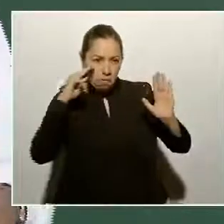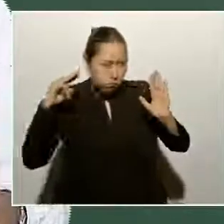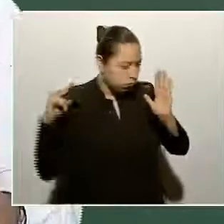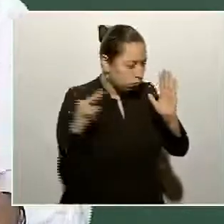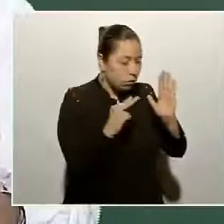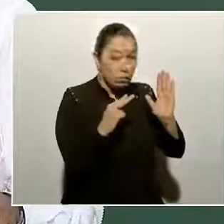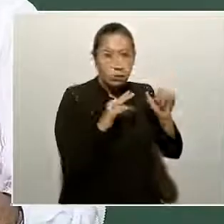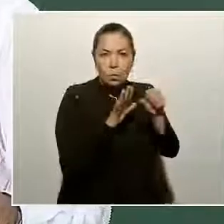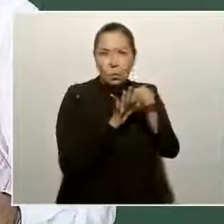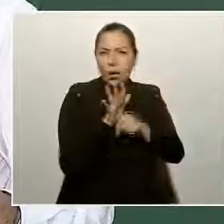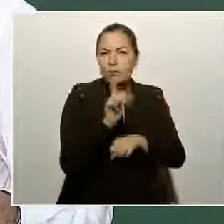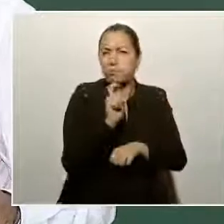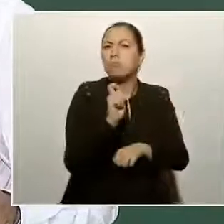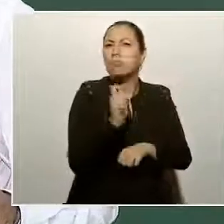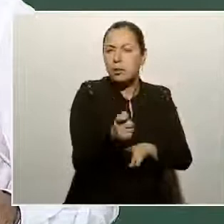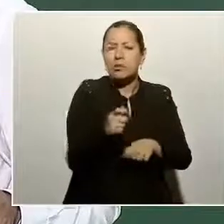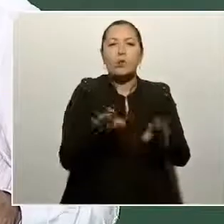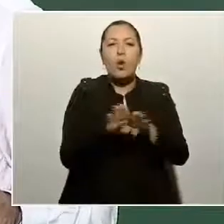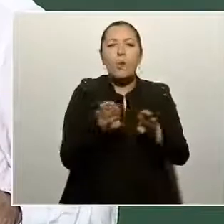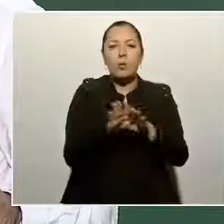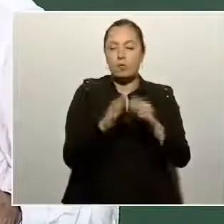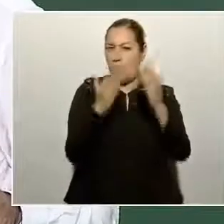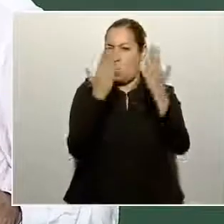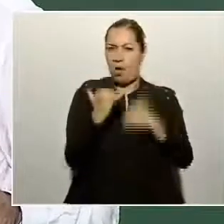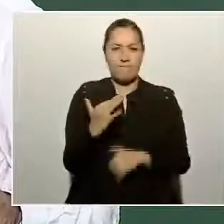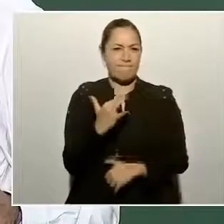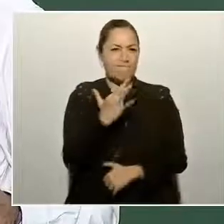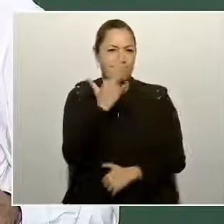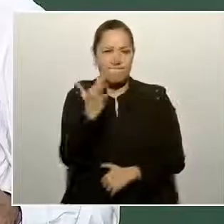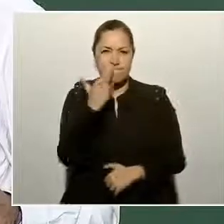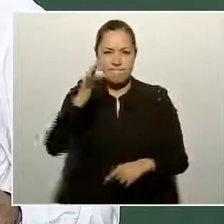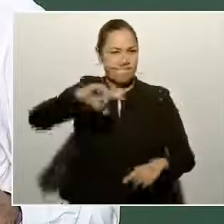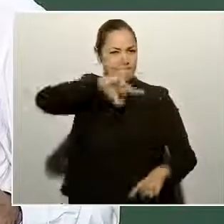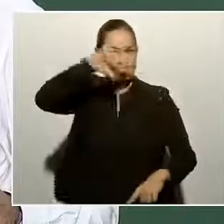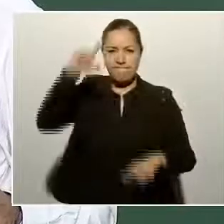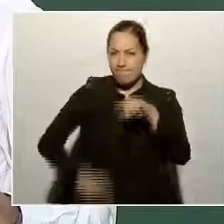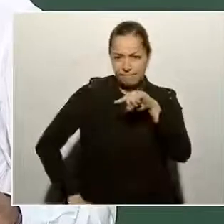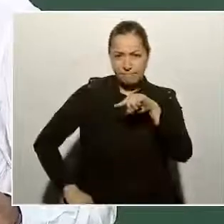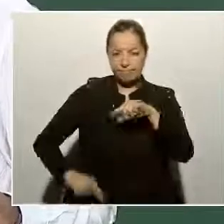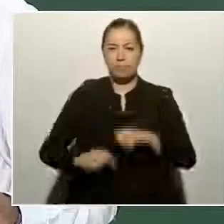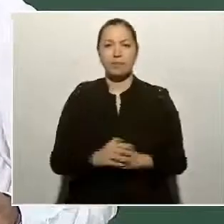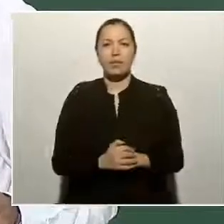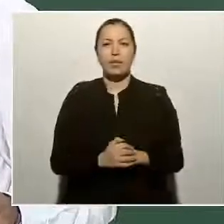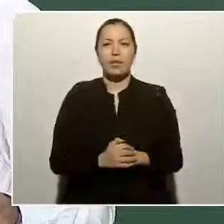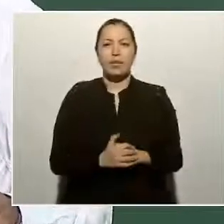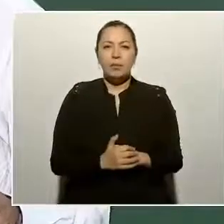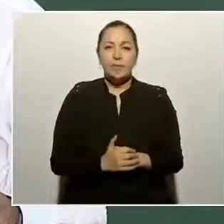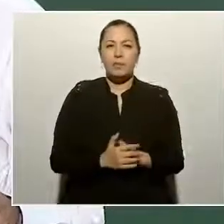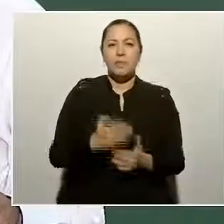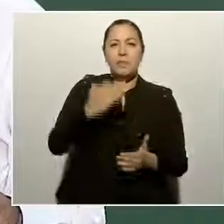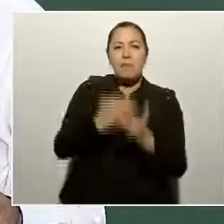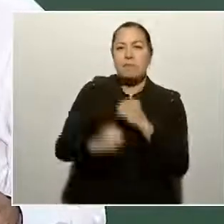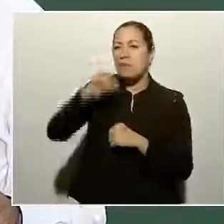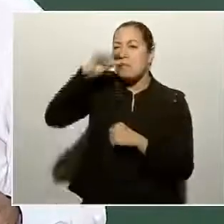que no haya corrupción, que no haya impunidad